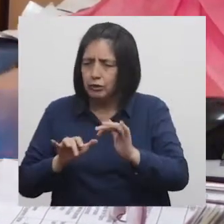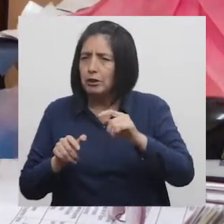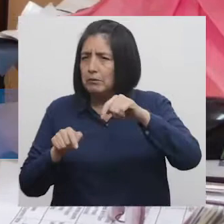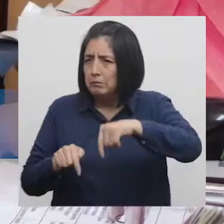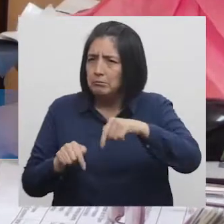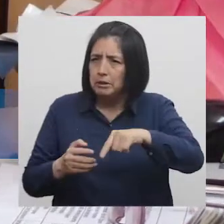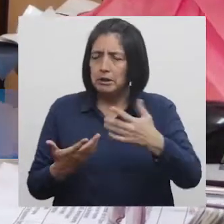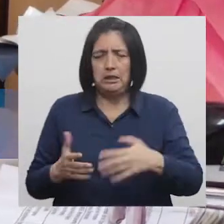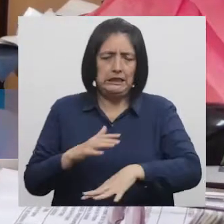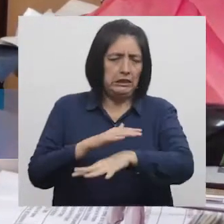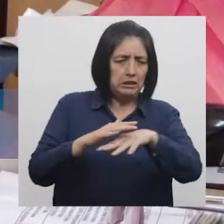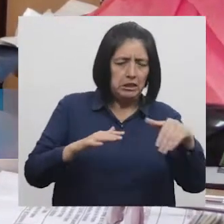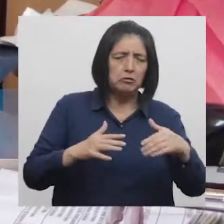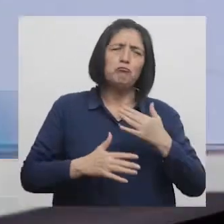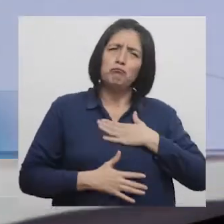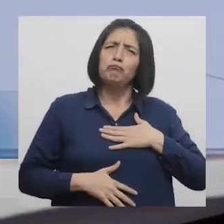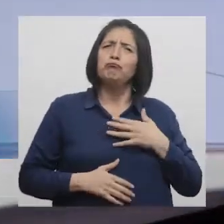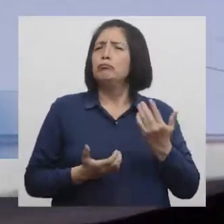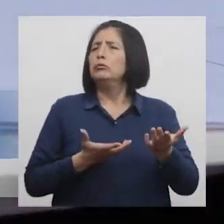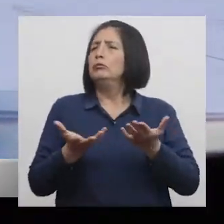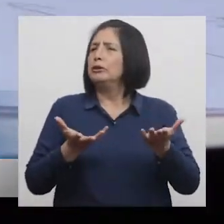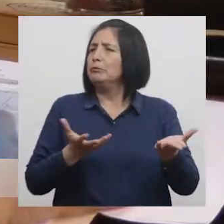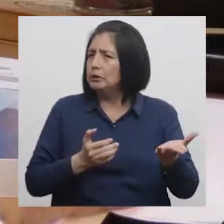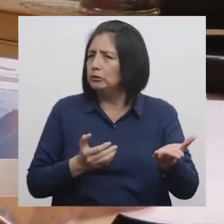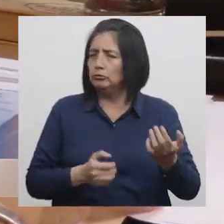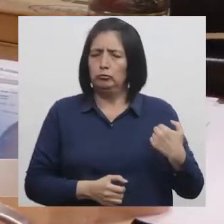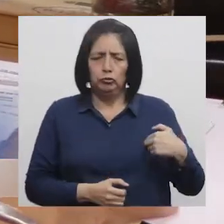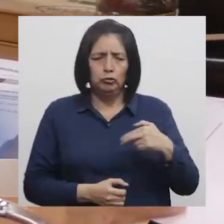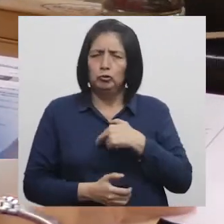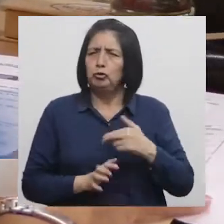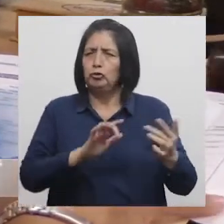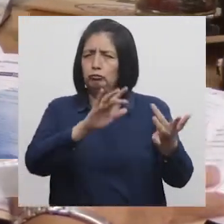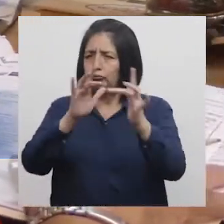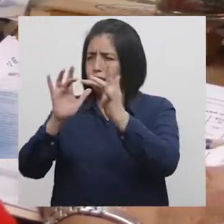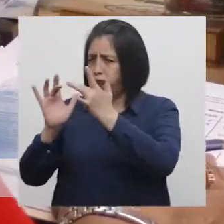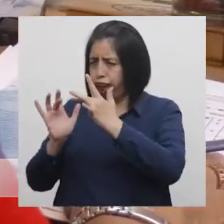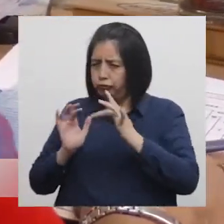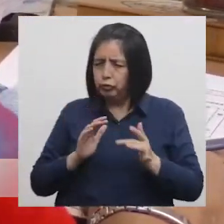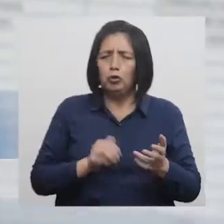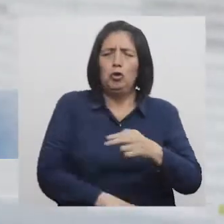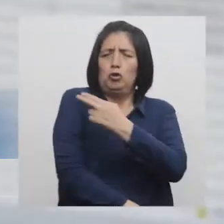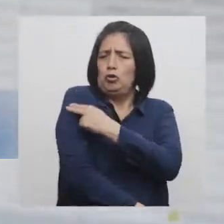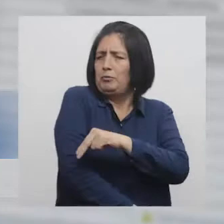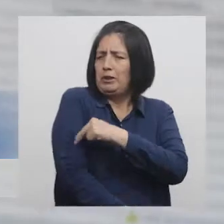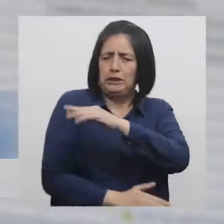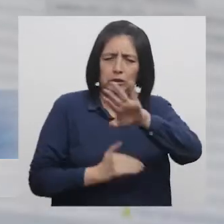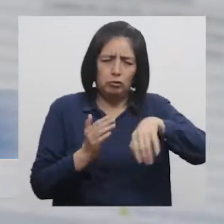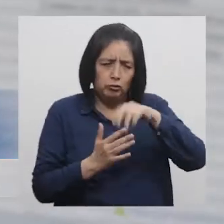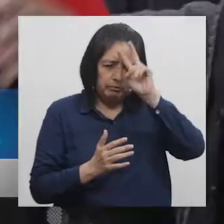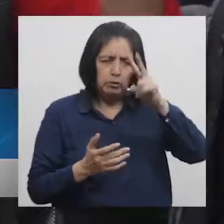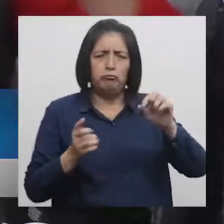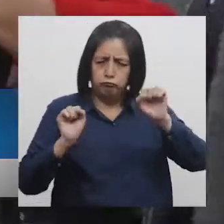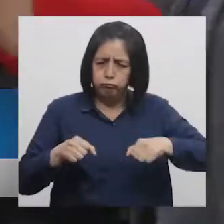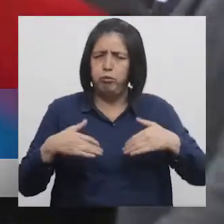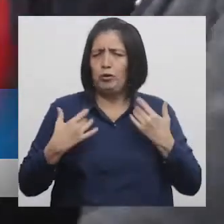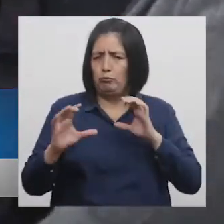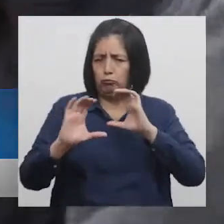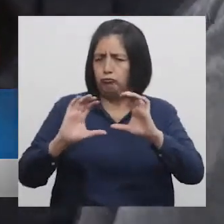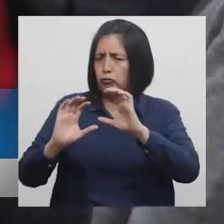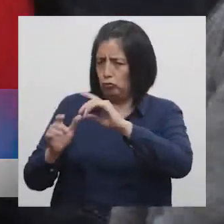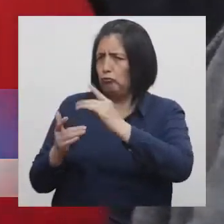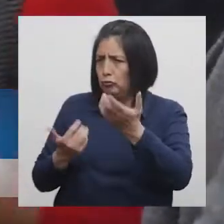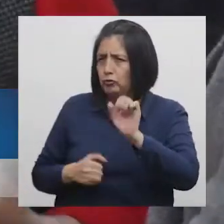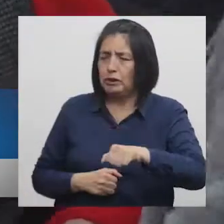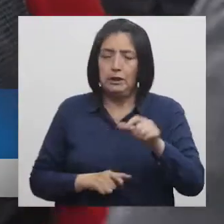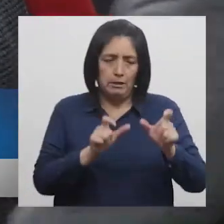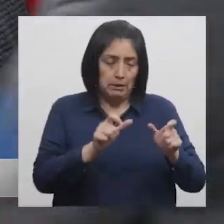salgan de acá satisfechos con nuestra atención. Estamos en redes con todos los hospitales a nivel nacional, nos podemos comunicar. Las personas que